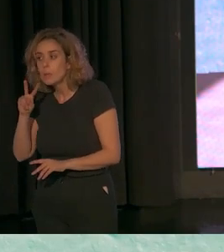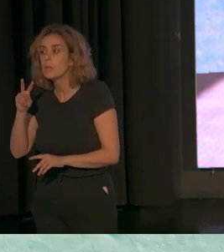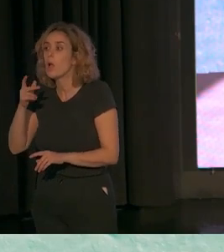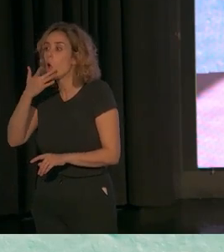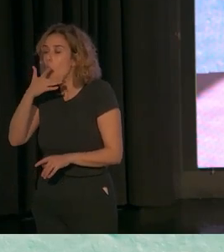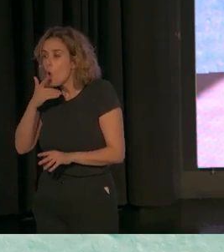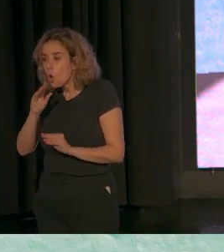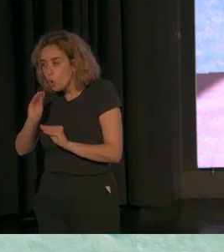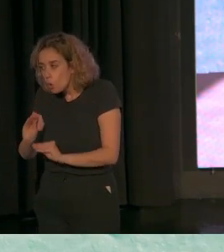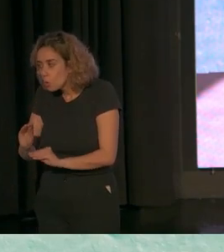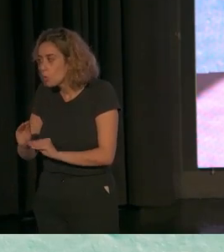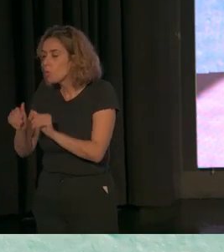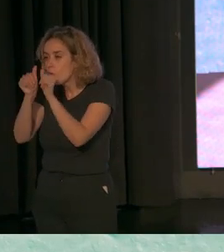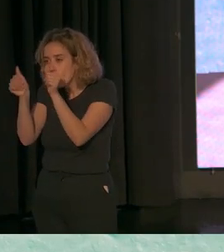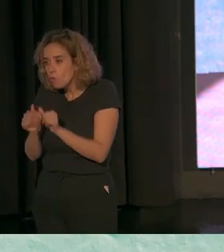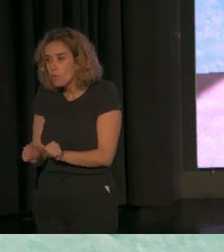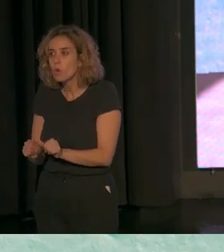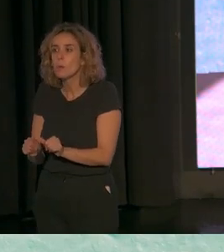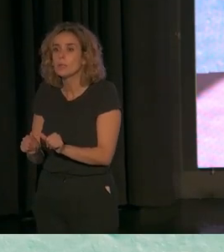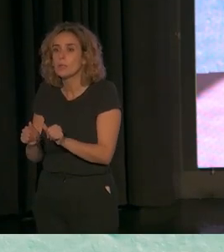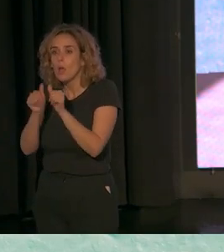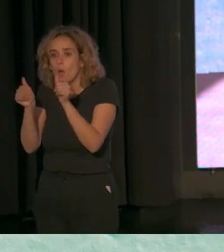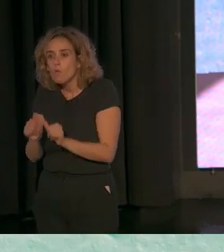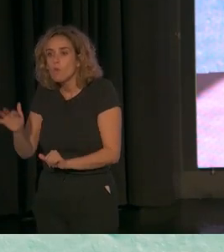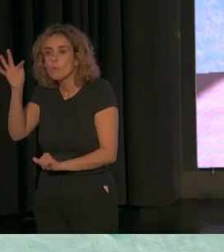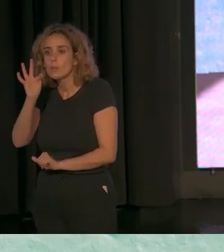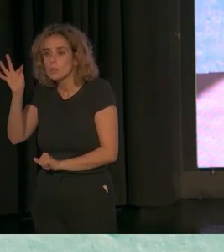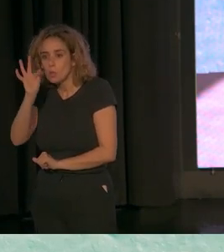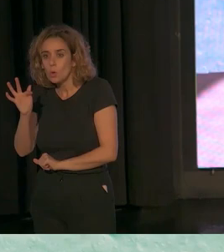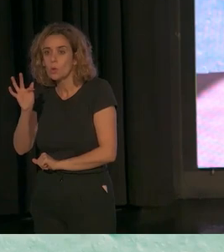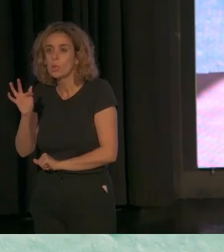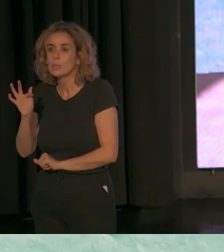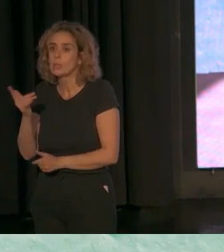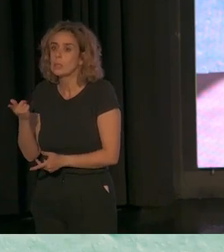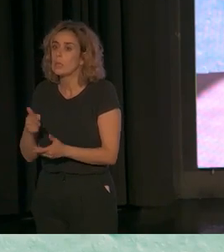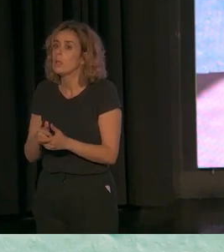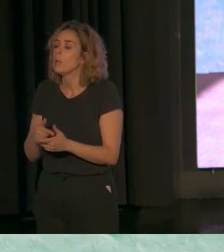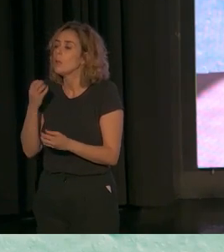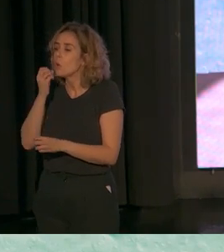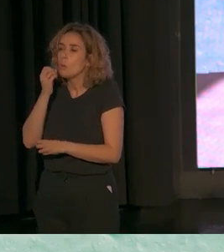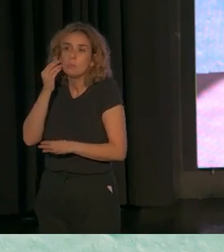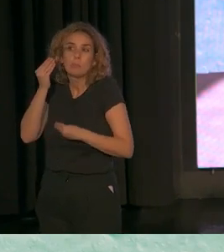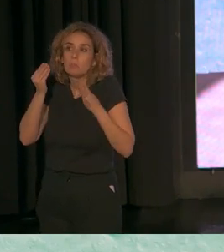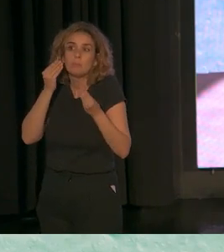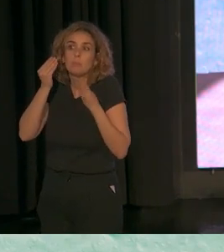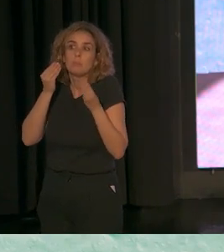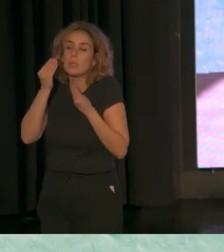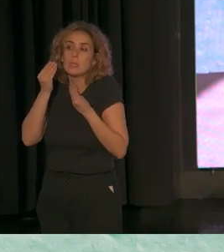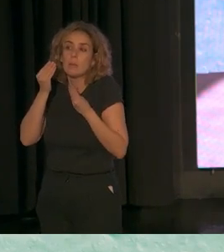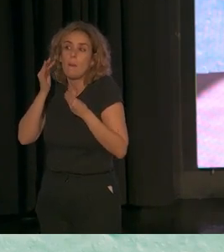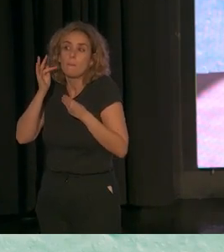sus conocimientos, también de sus modelos teóricos y, con la mejor buena intención, si queréis,